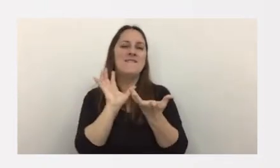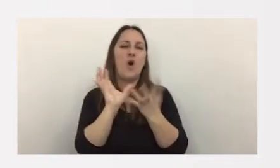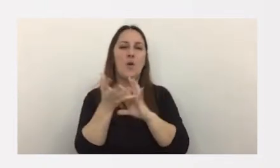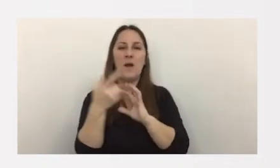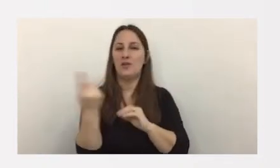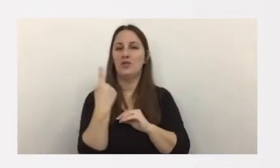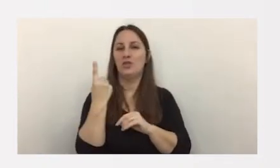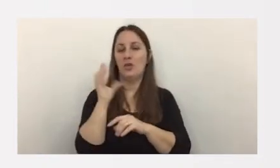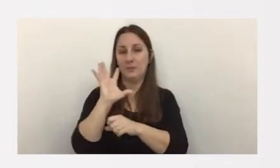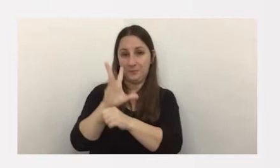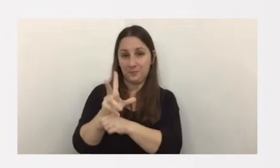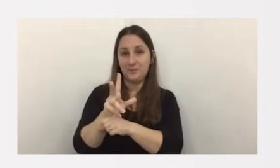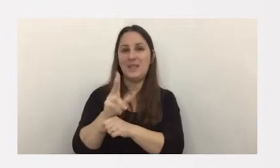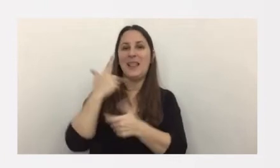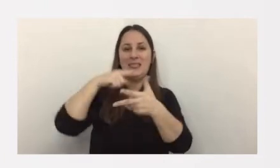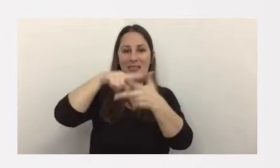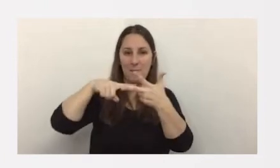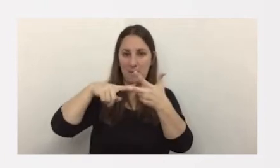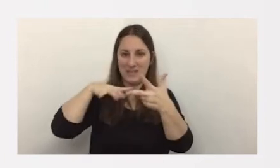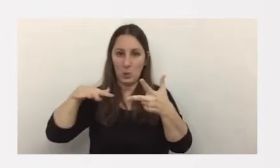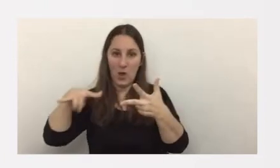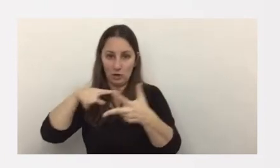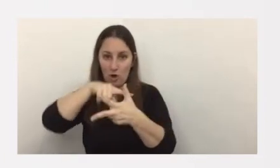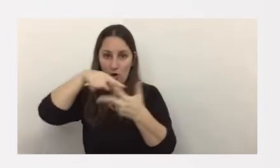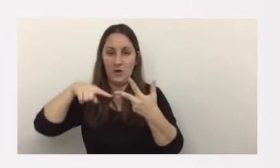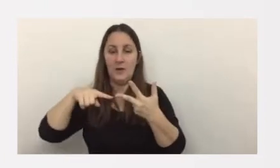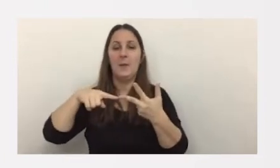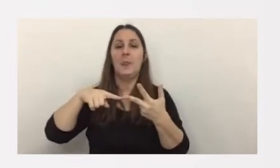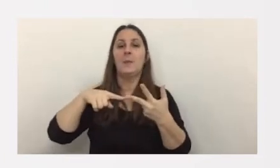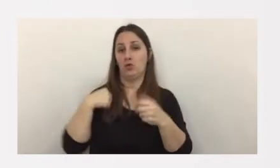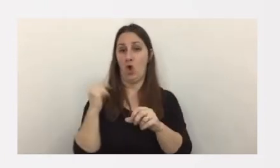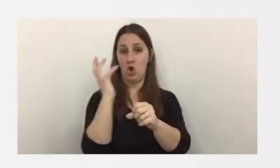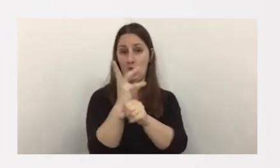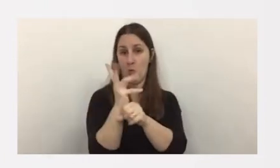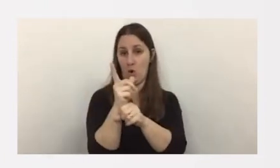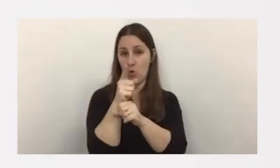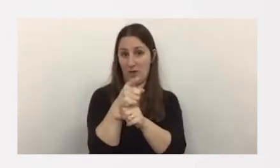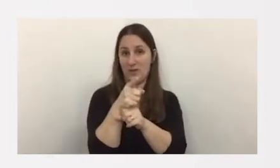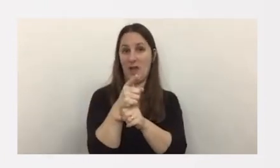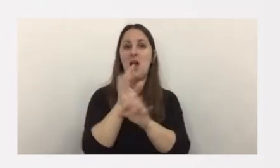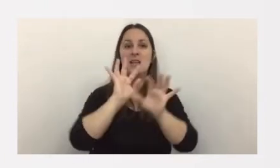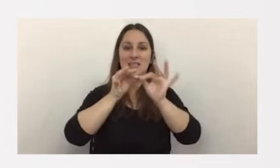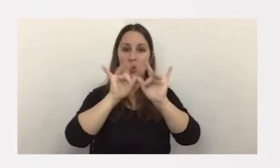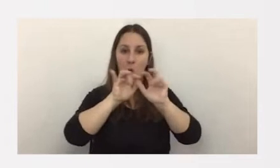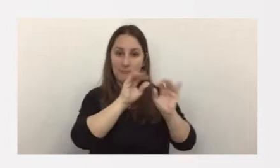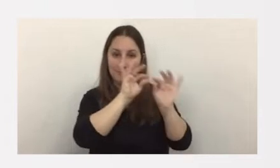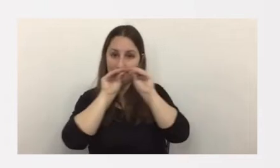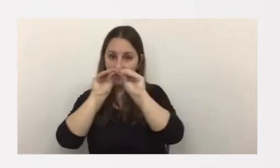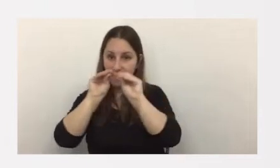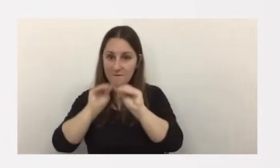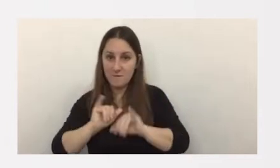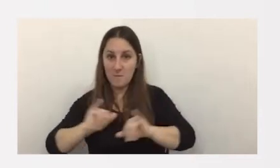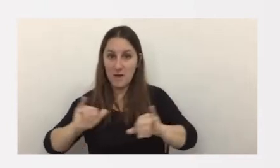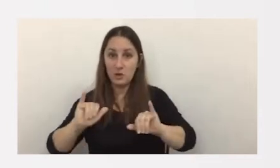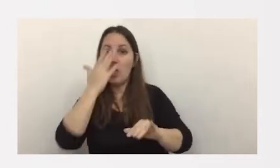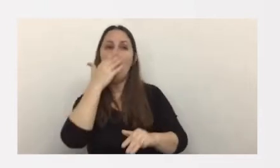llamamos del delito del triple efecto te hackeo en cripto tus sistemas y datos y luego